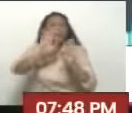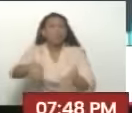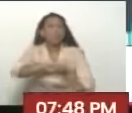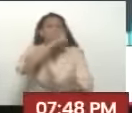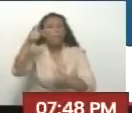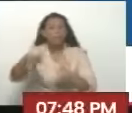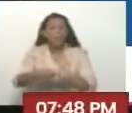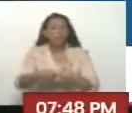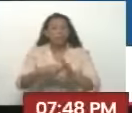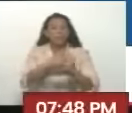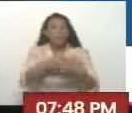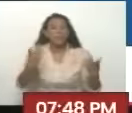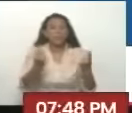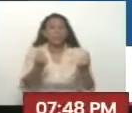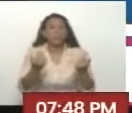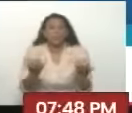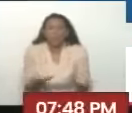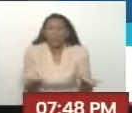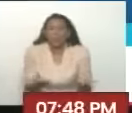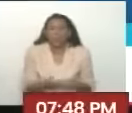Yo creo Varias cosas ¿No?